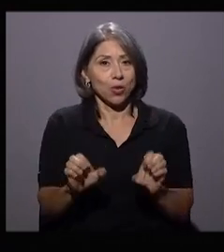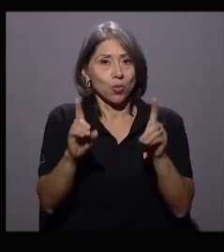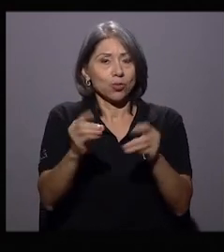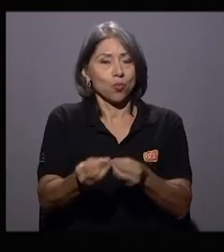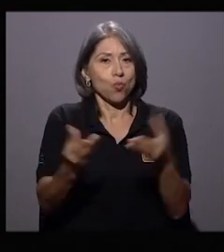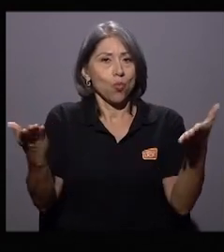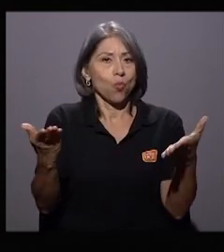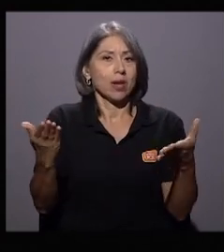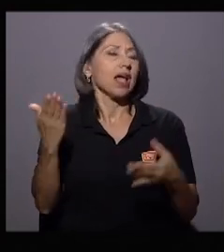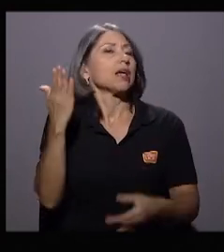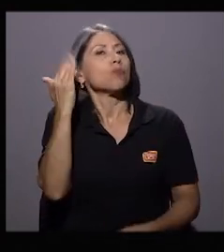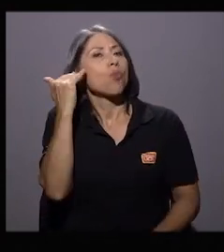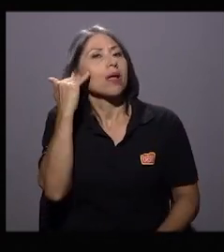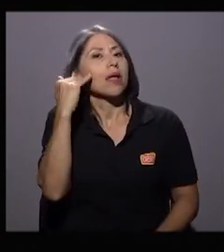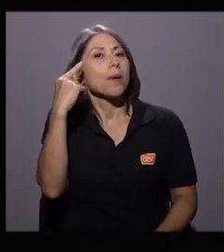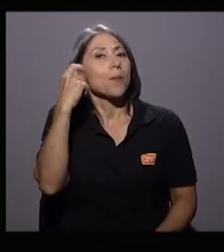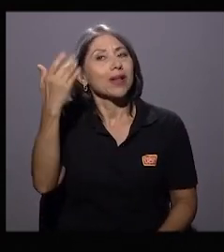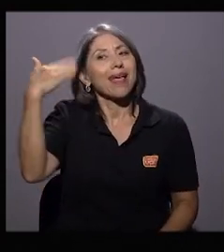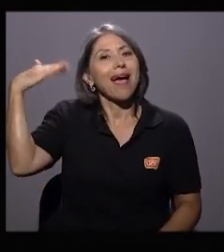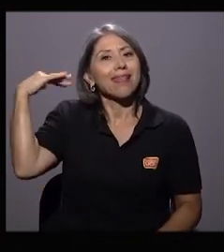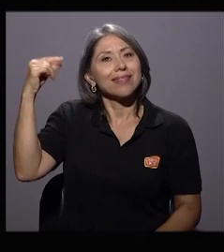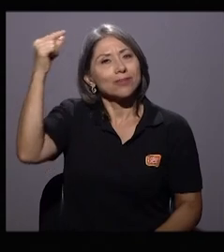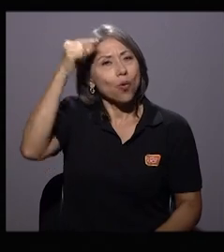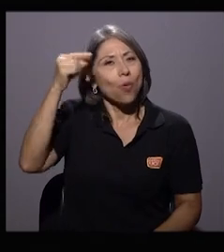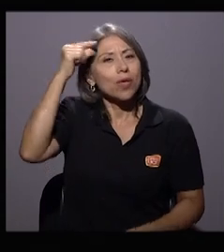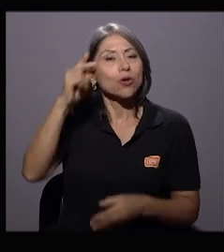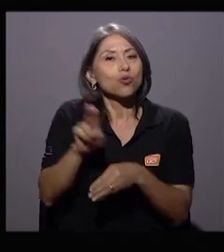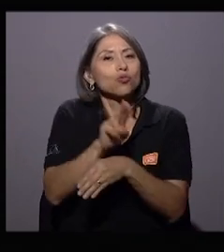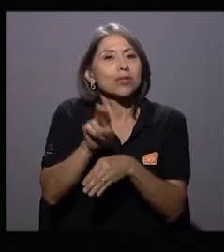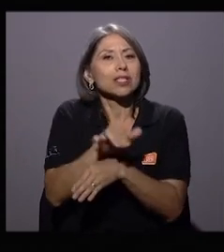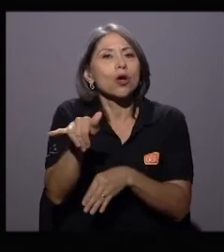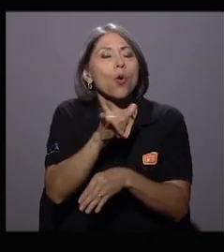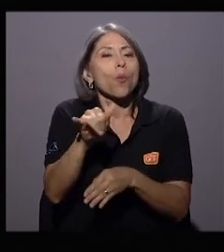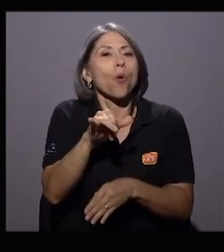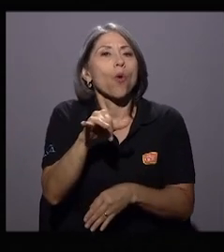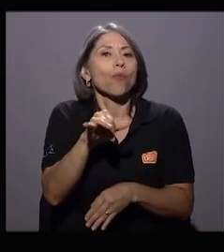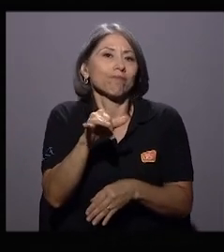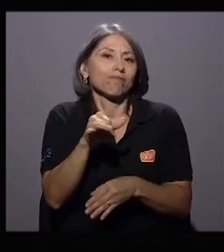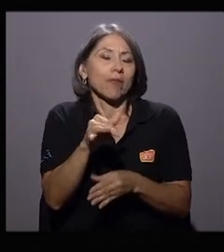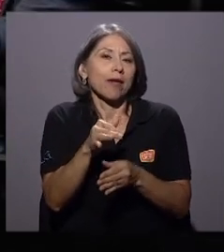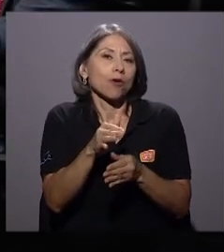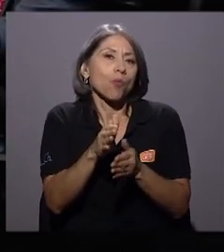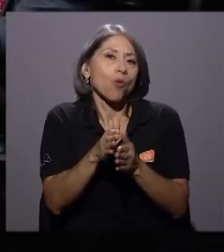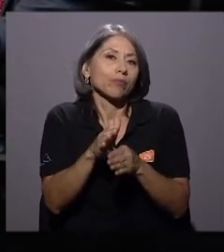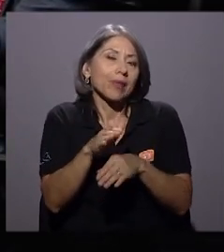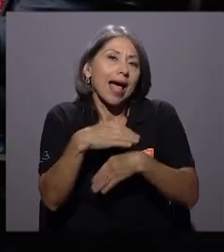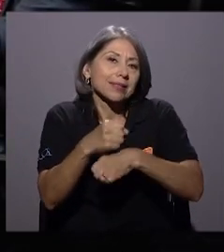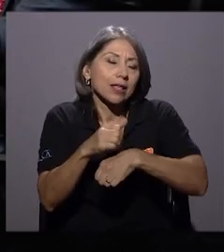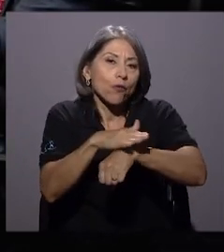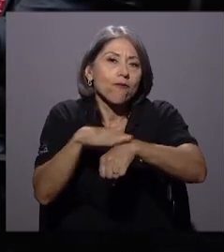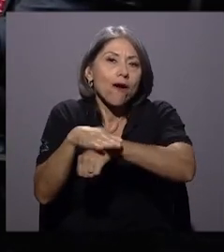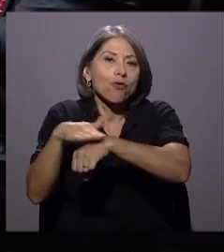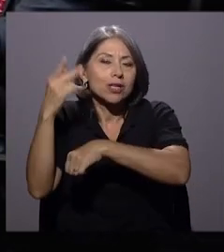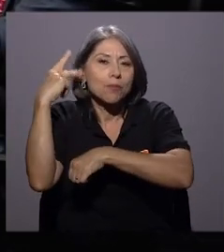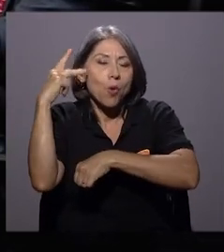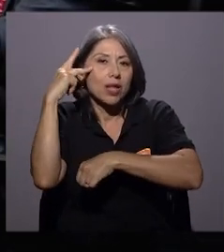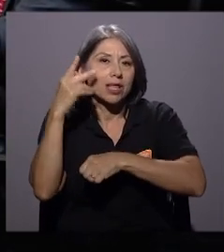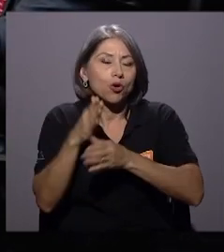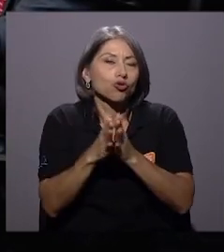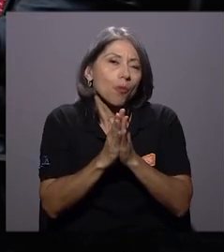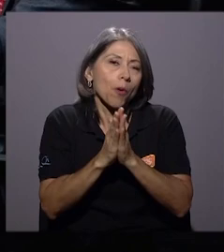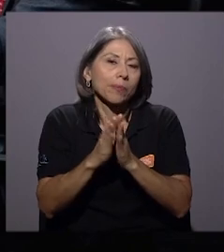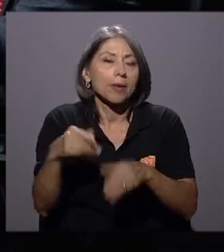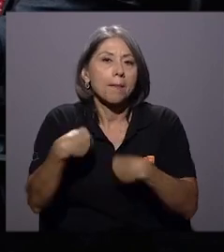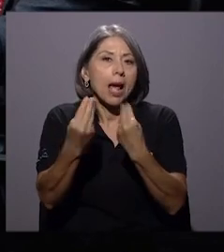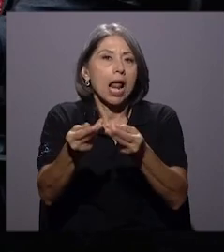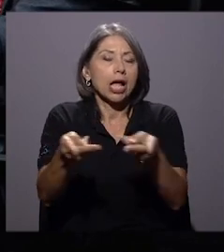se debe mucho a gobiernos que los utilizaron como favores políticos para que llegaran a esos puestos, ¿verdad? Ahora, usted ha hecho